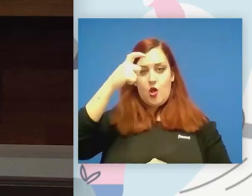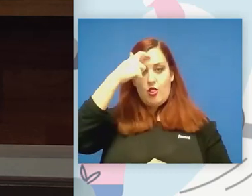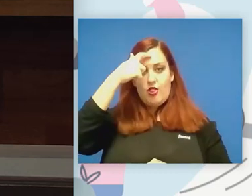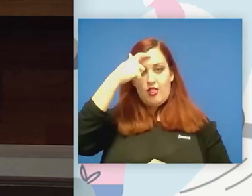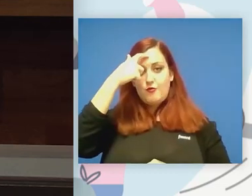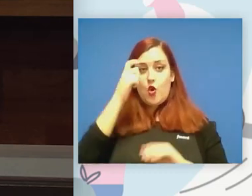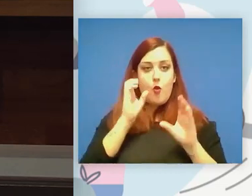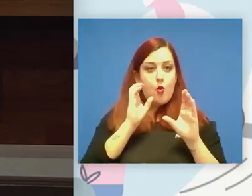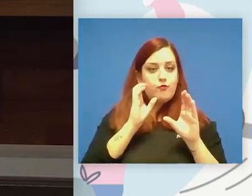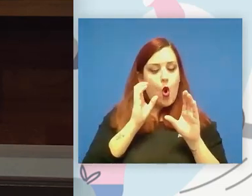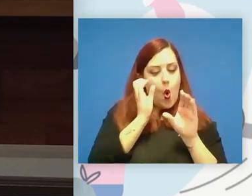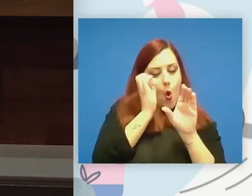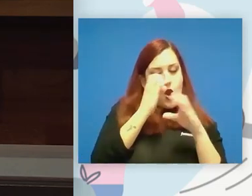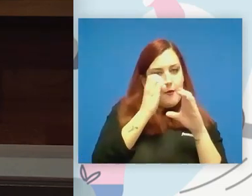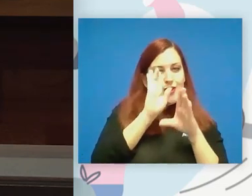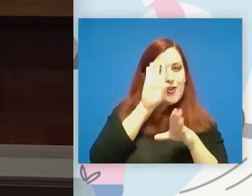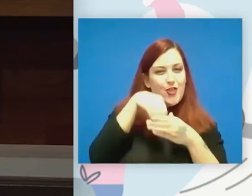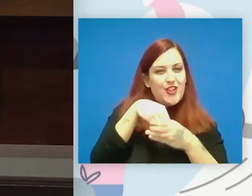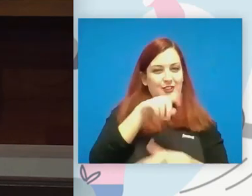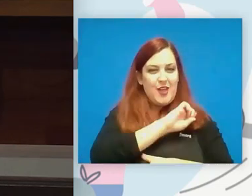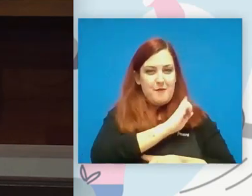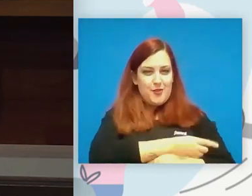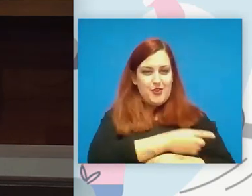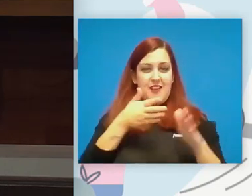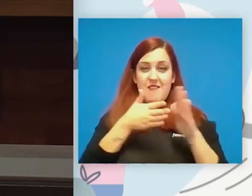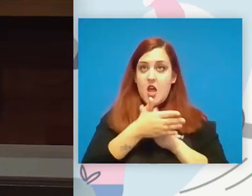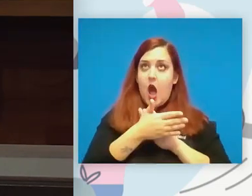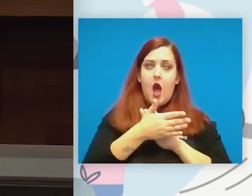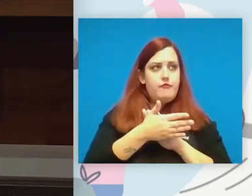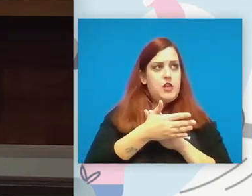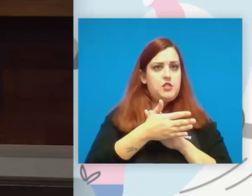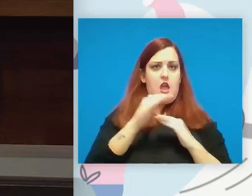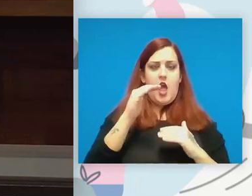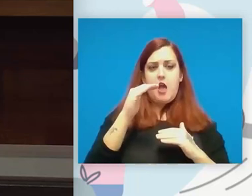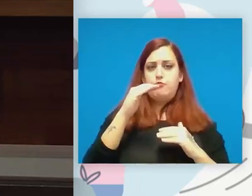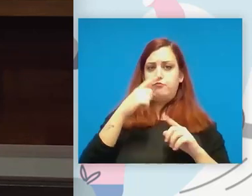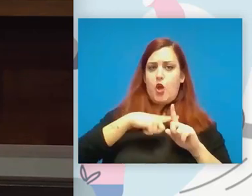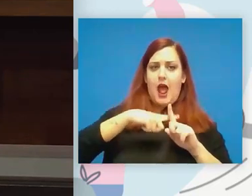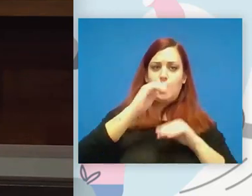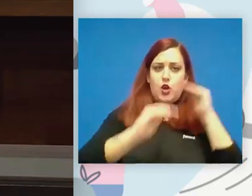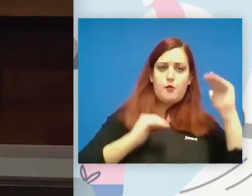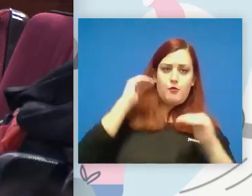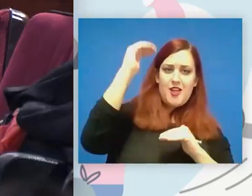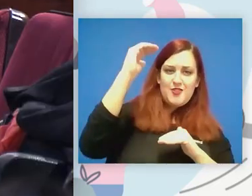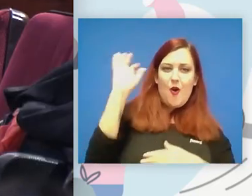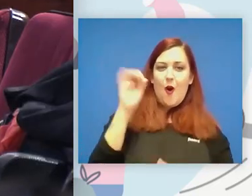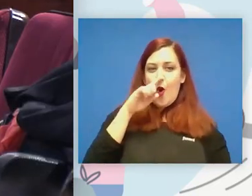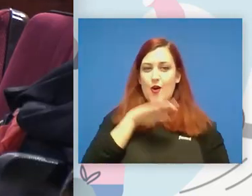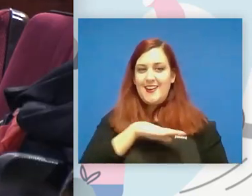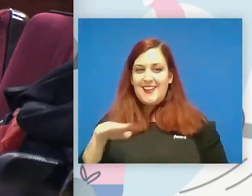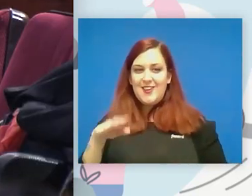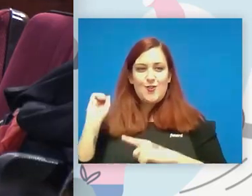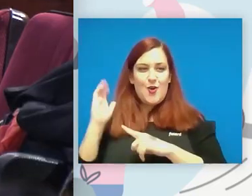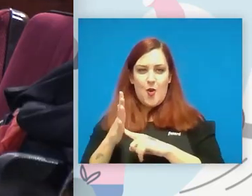laboratorio del deporte puede ser desde el alto rendimiento hasta los niños y los propios clubes entonces